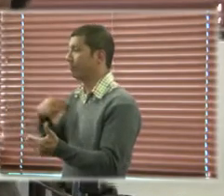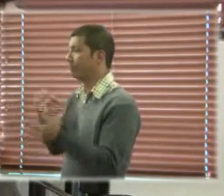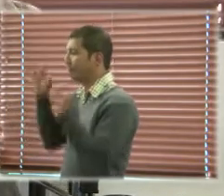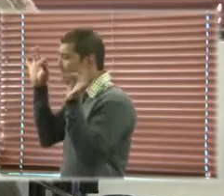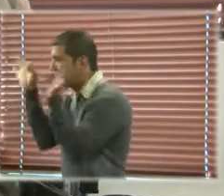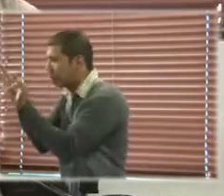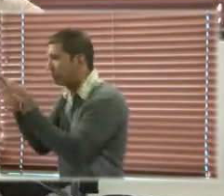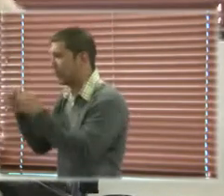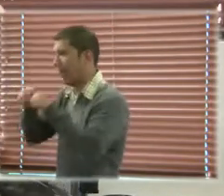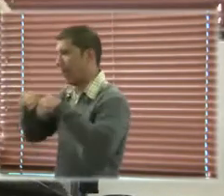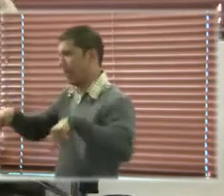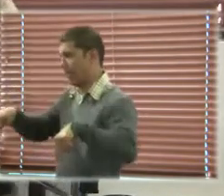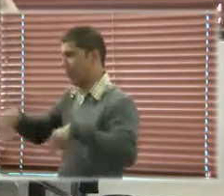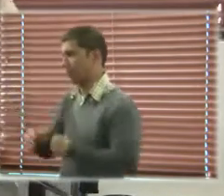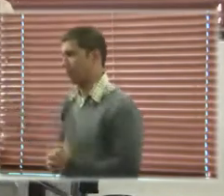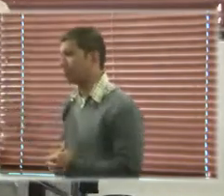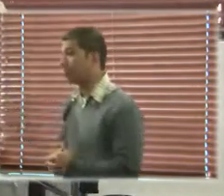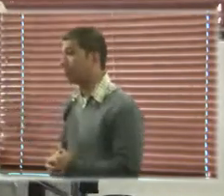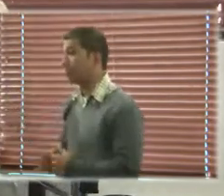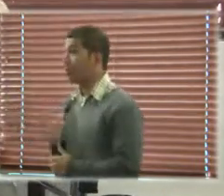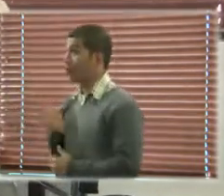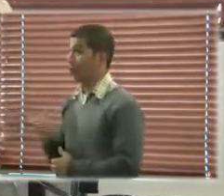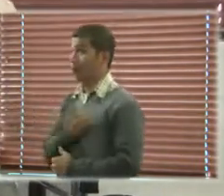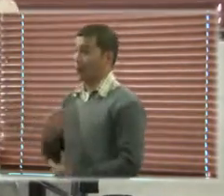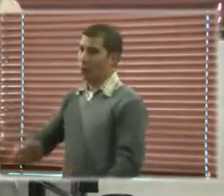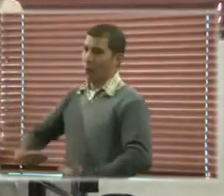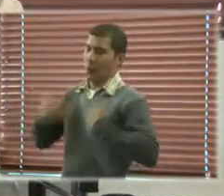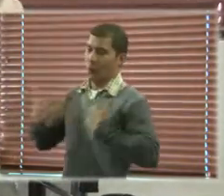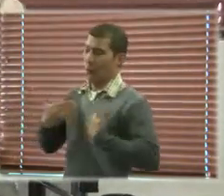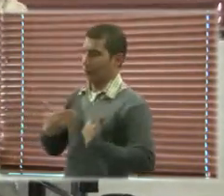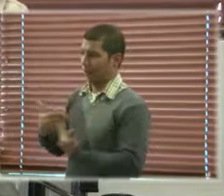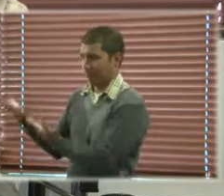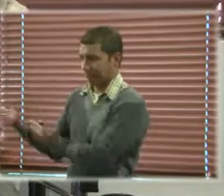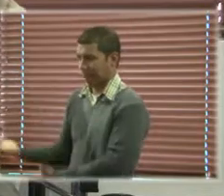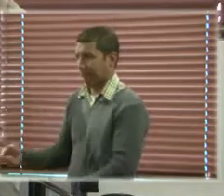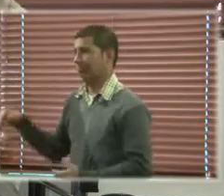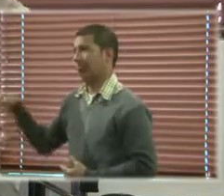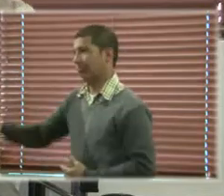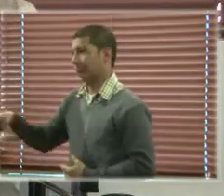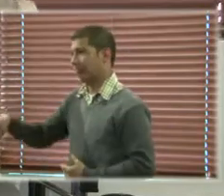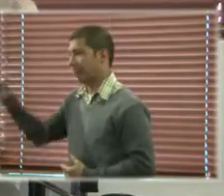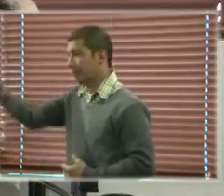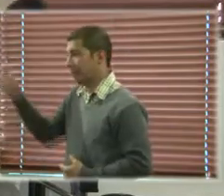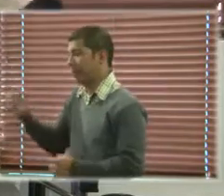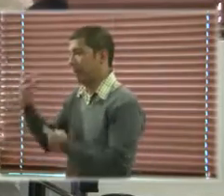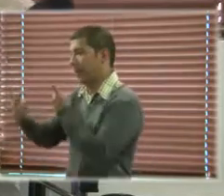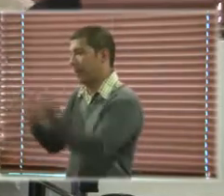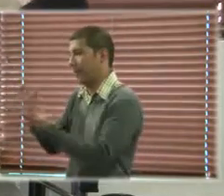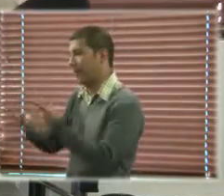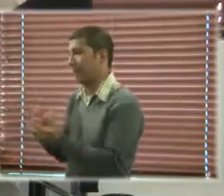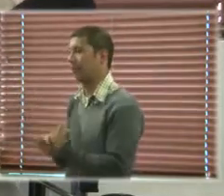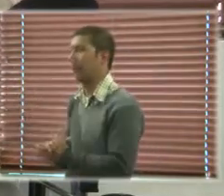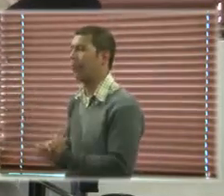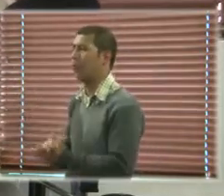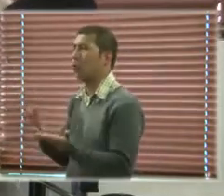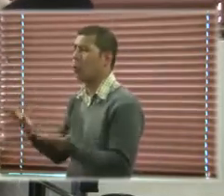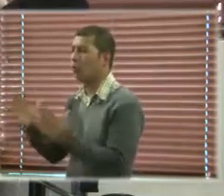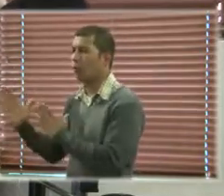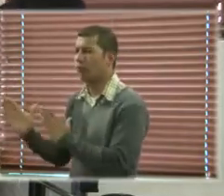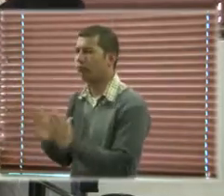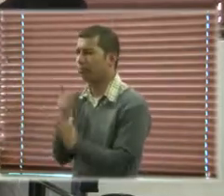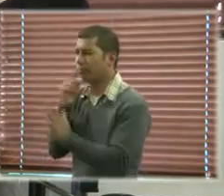para nosotros es un placer tenerla aquí y la manera en que va a funcionar la jornada